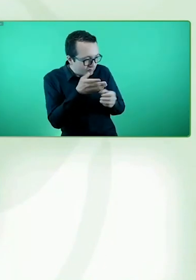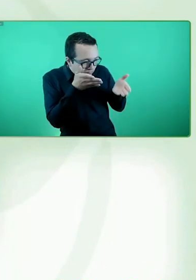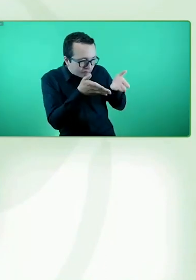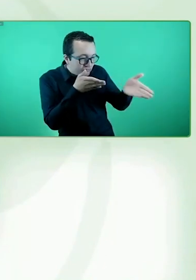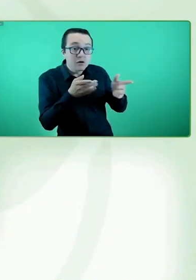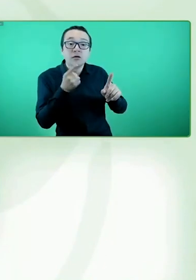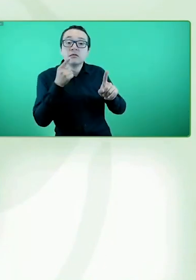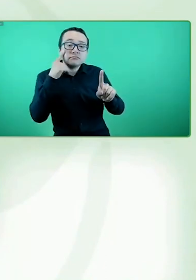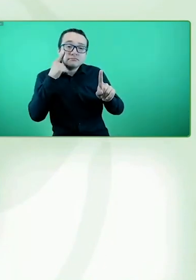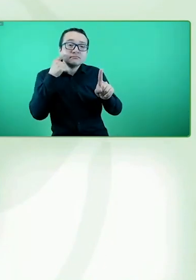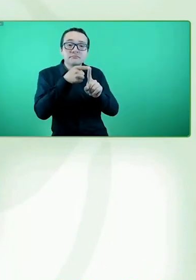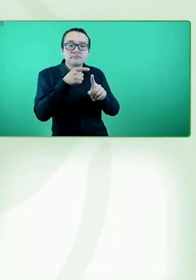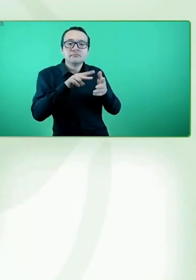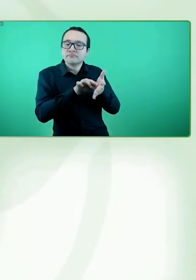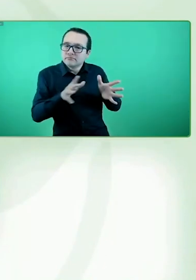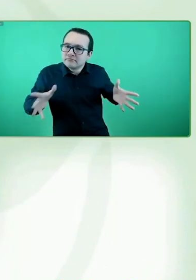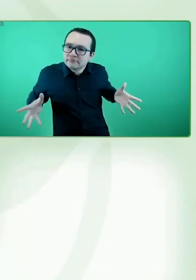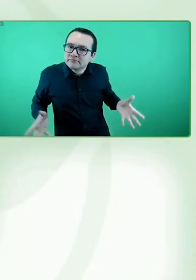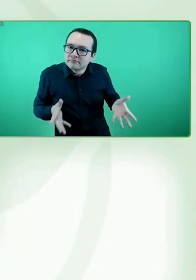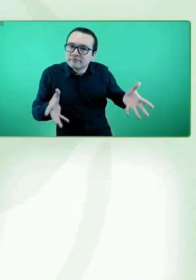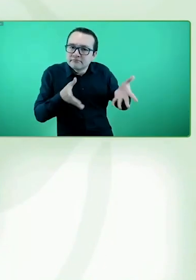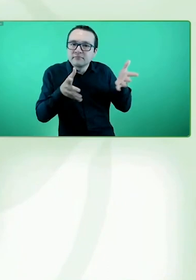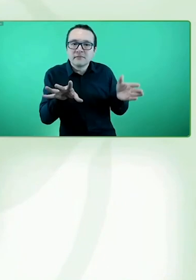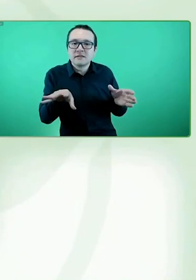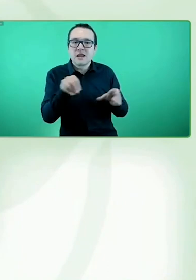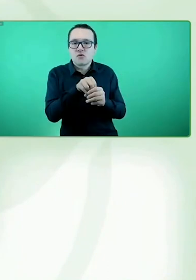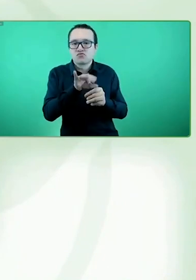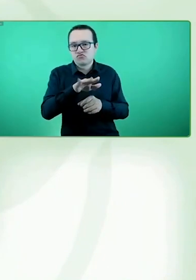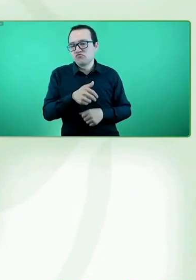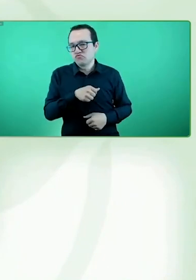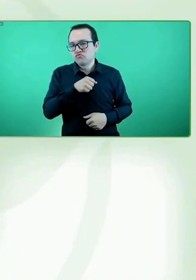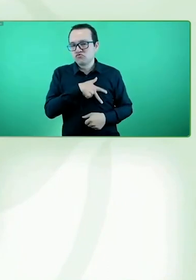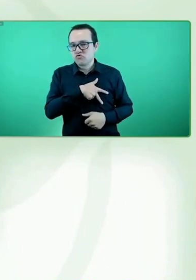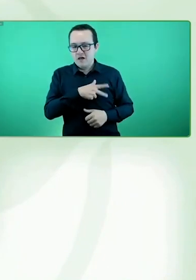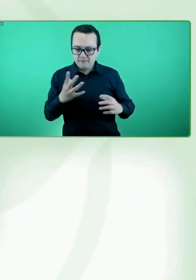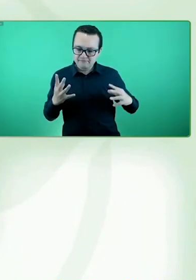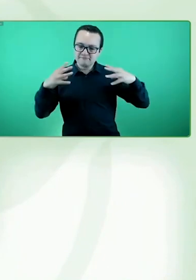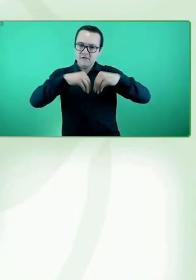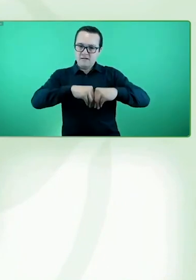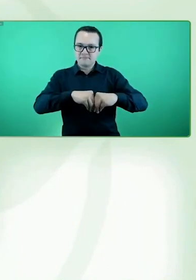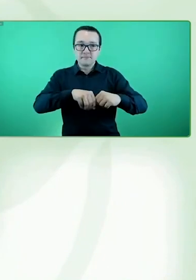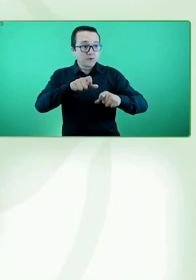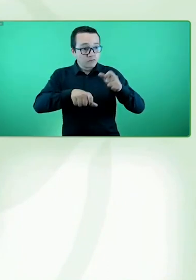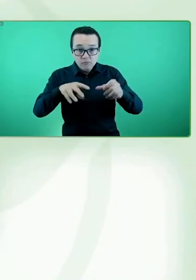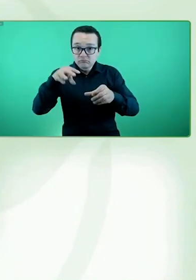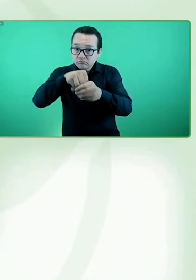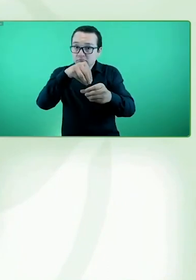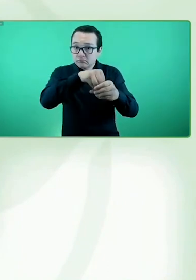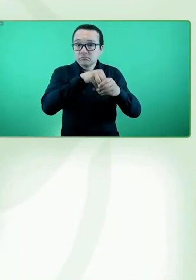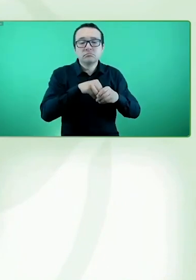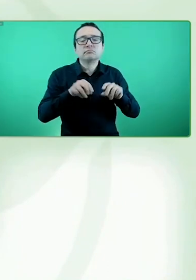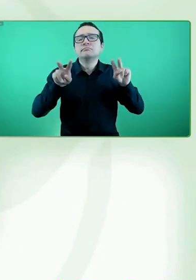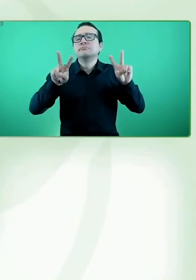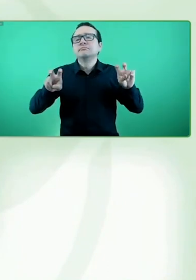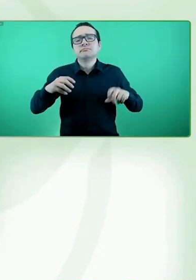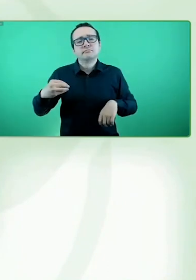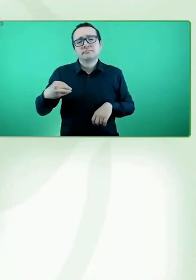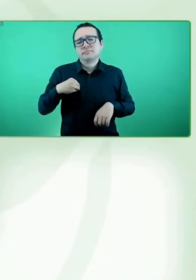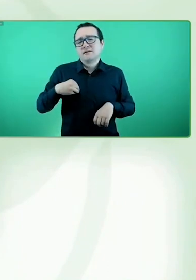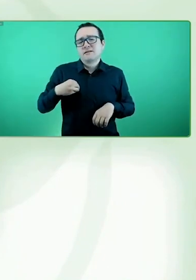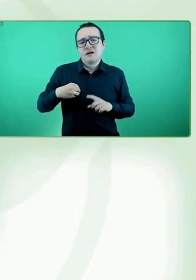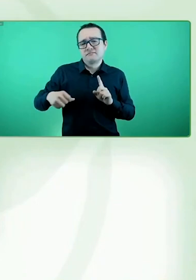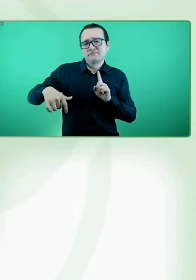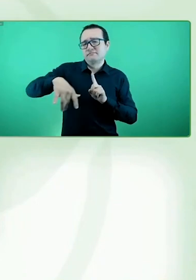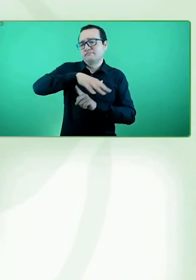favorecer la inclusión social de estas personas en todos y cada uno de los ámbitos de la vida. Que